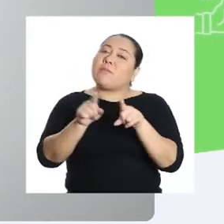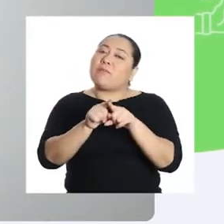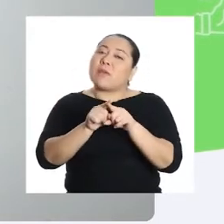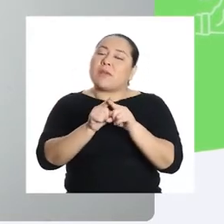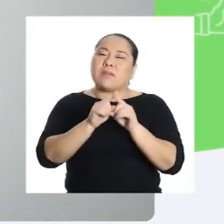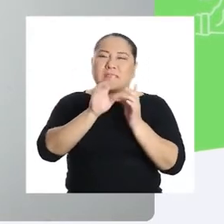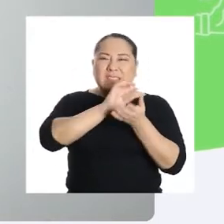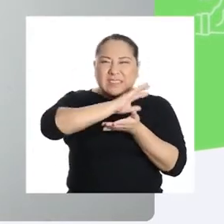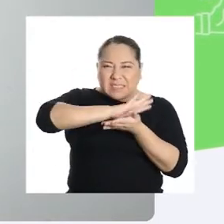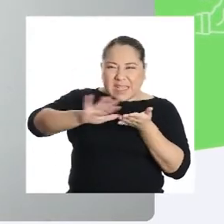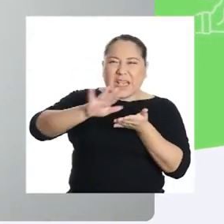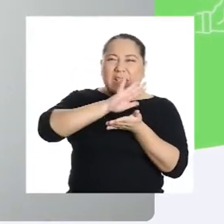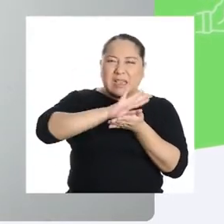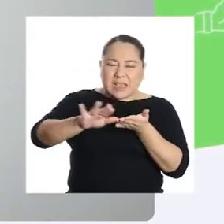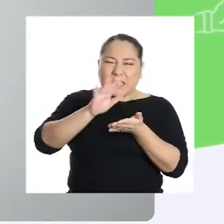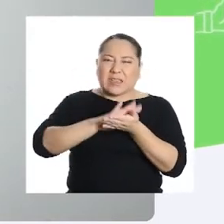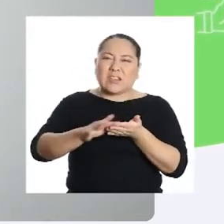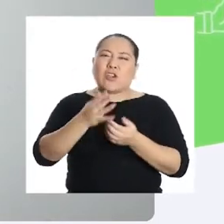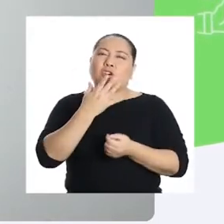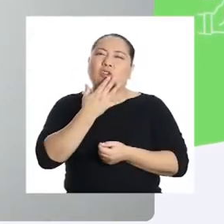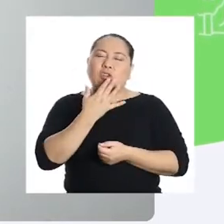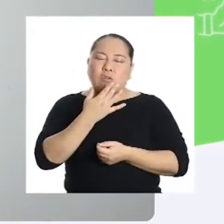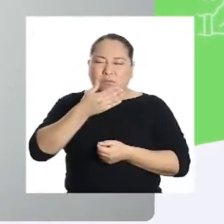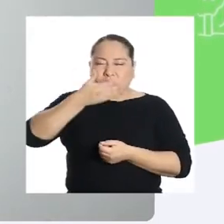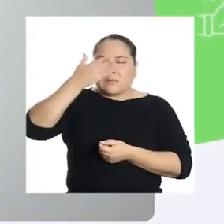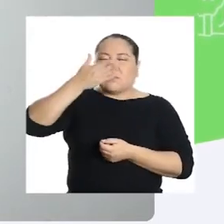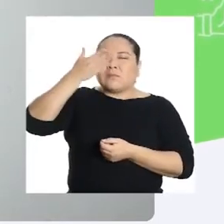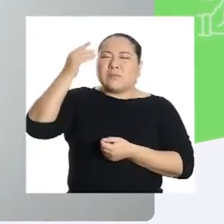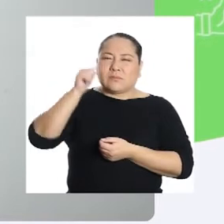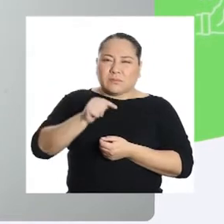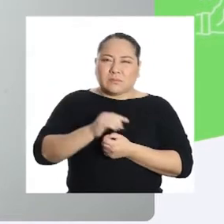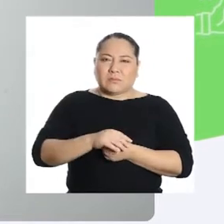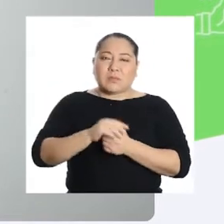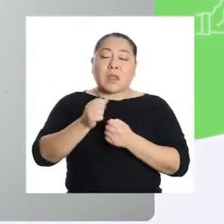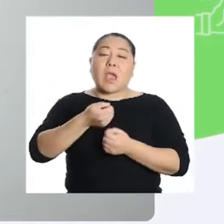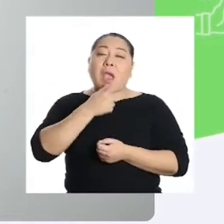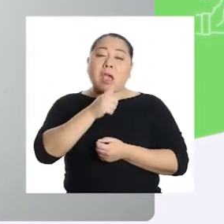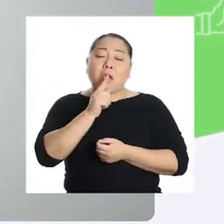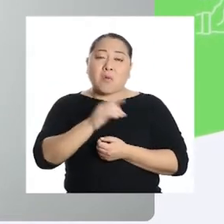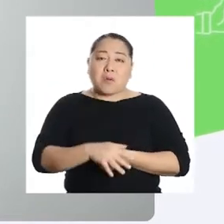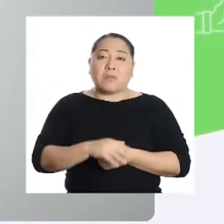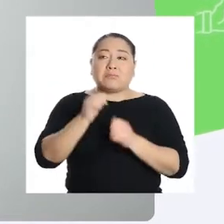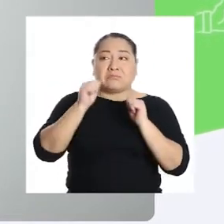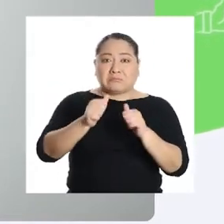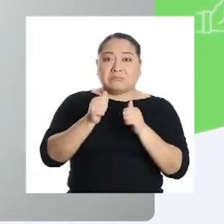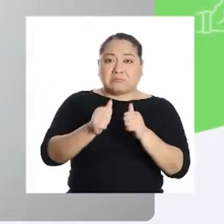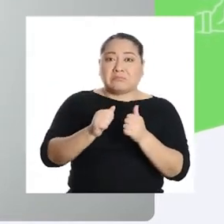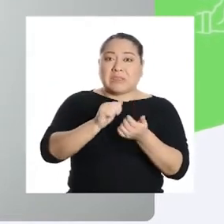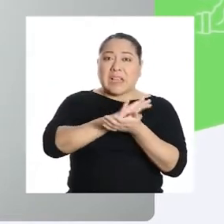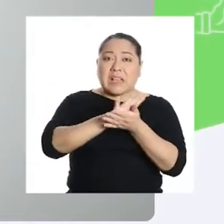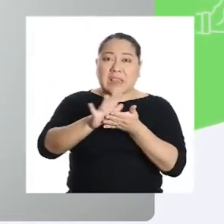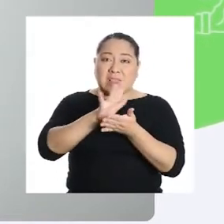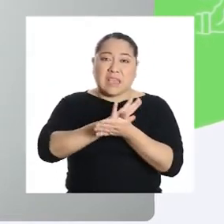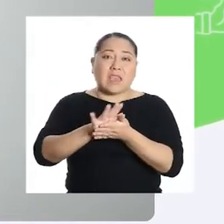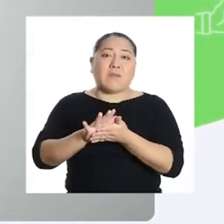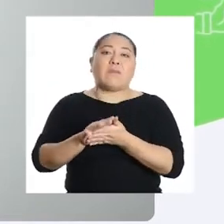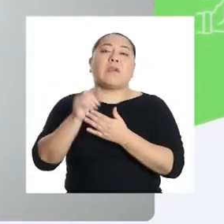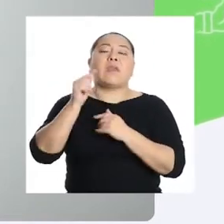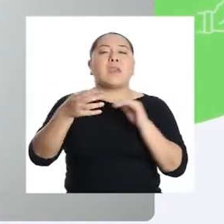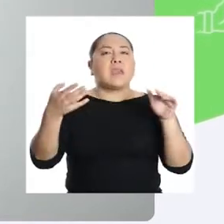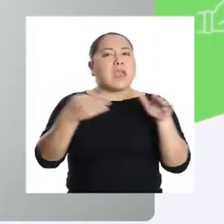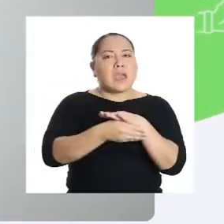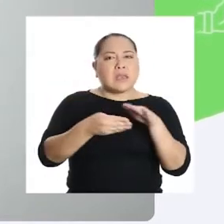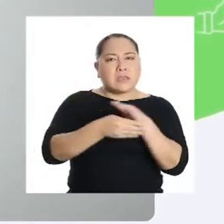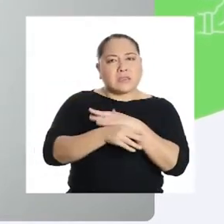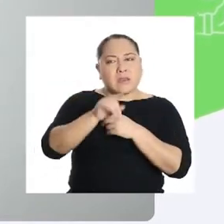remover los contaminantes que generan olores, obteniendo así un agua potable mucho más limpia y